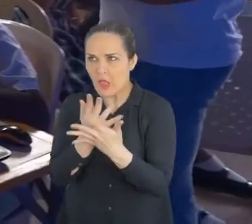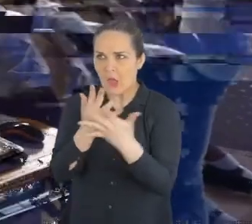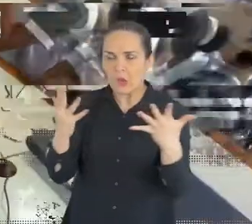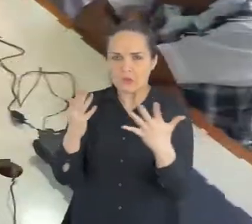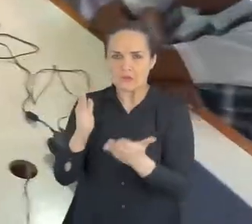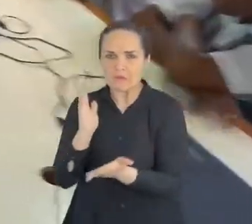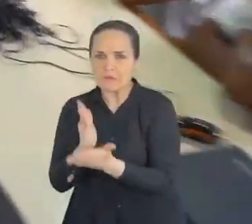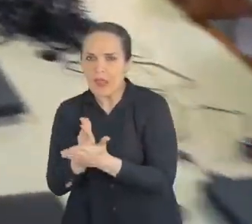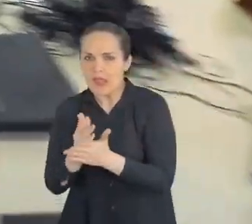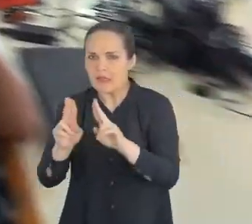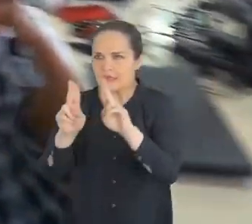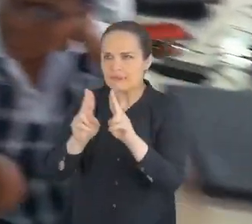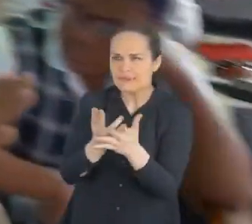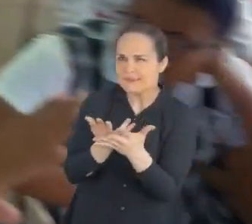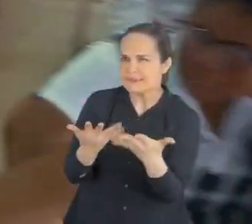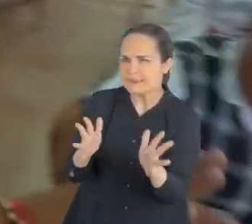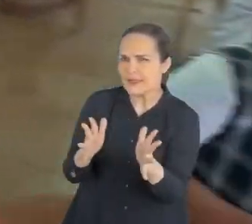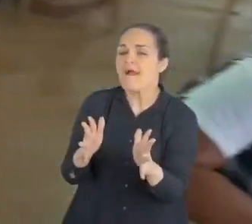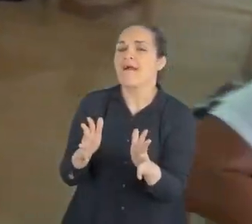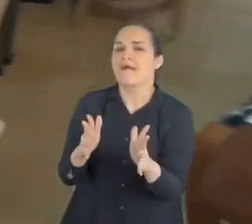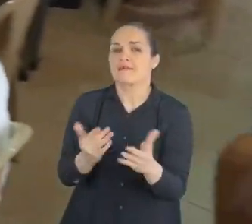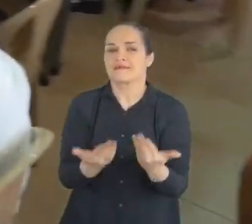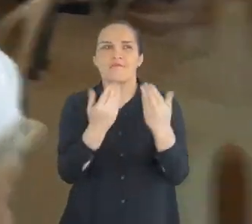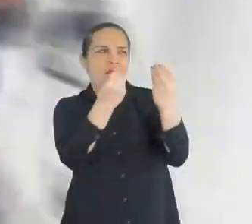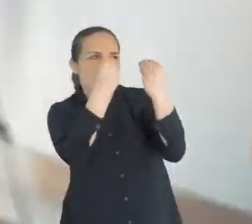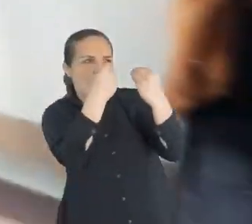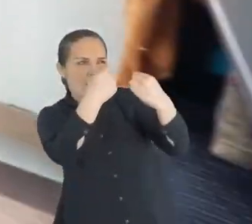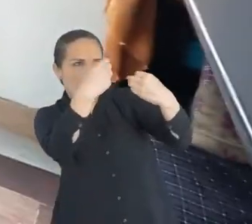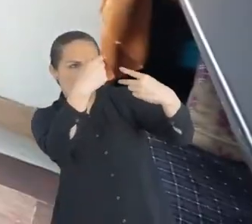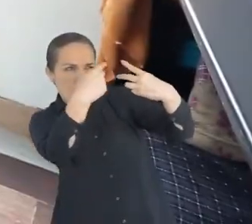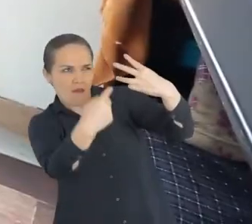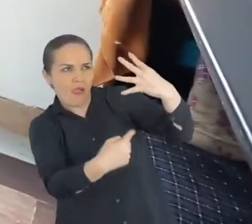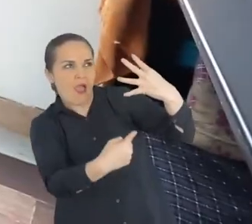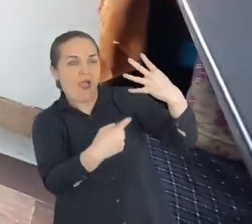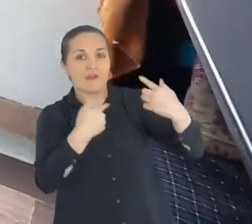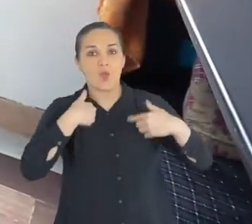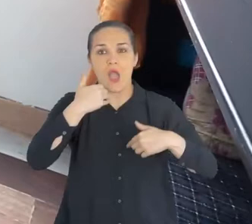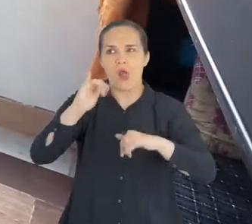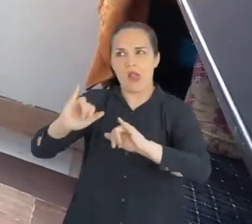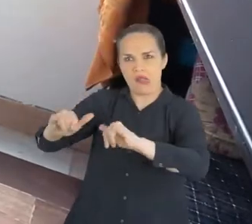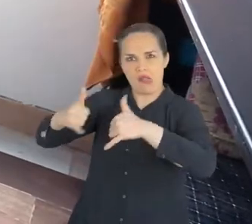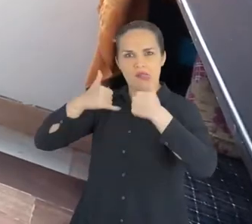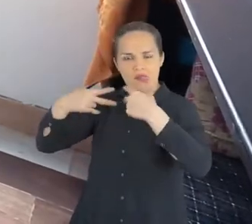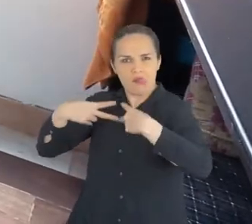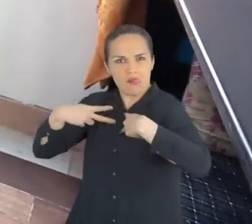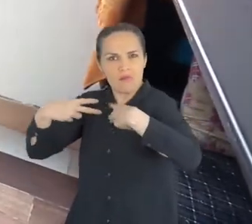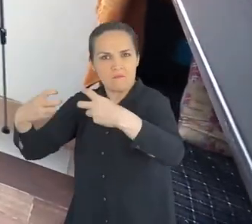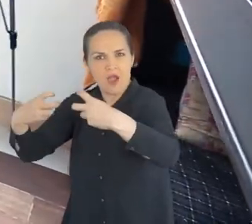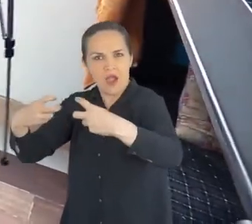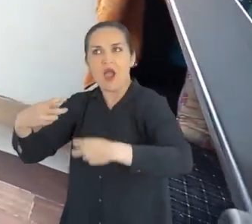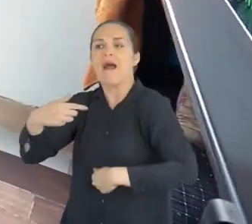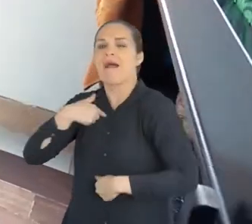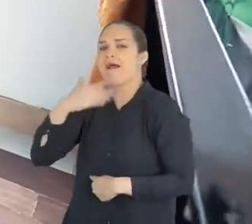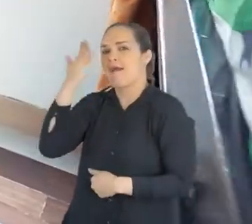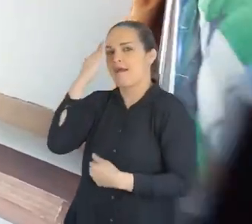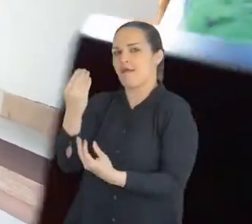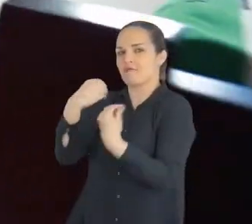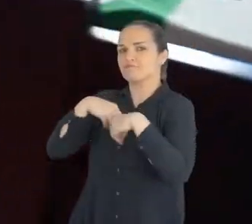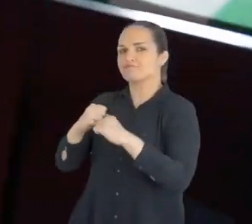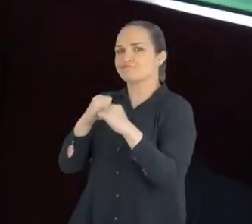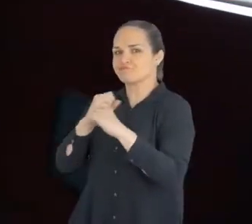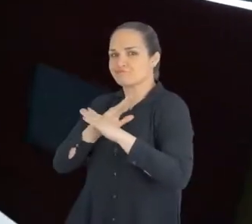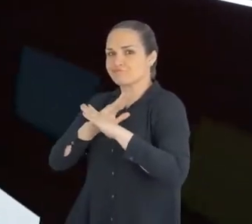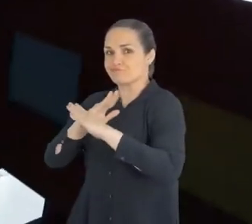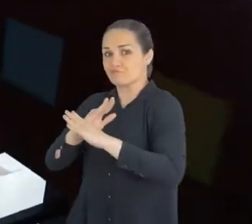mi vida personal ha servido mucho para evitar todo tipo de engaños y esas cosas, también para comunicárselo a mis seguidores,